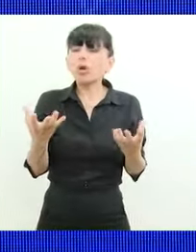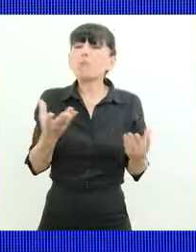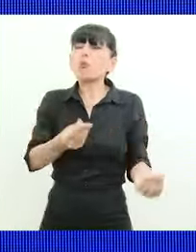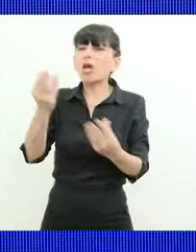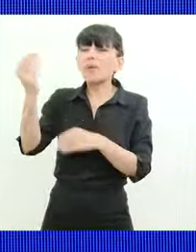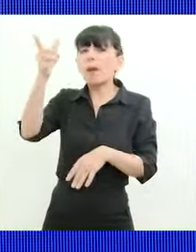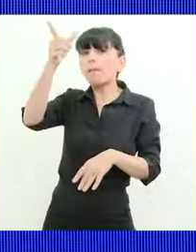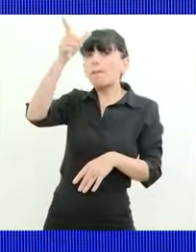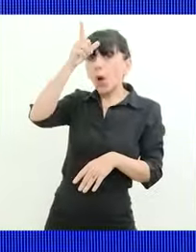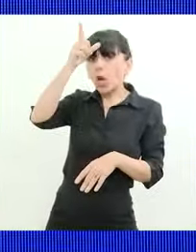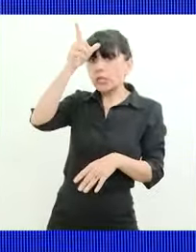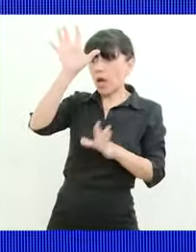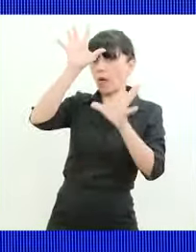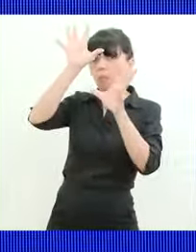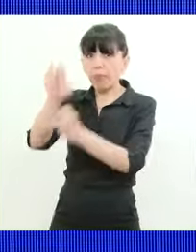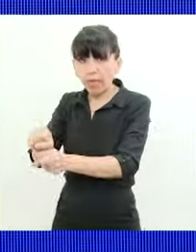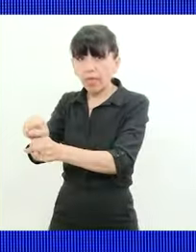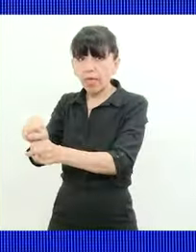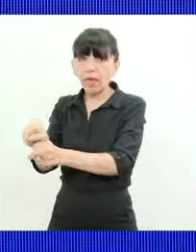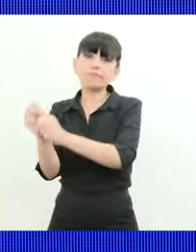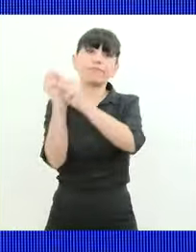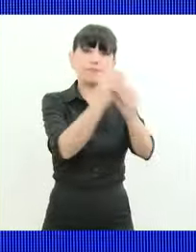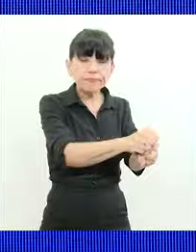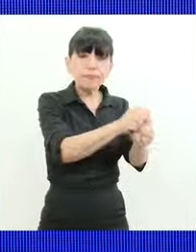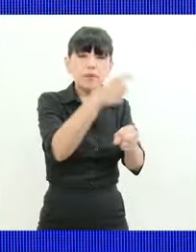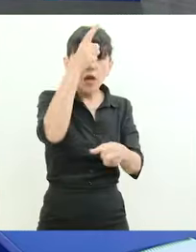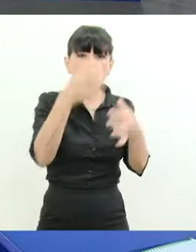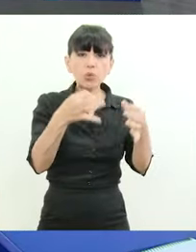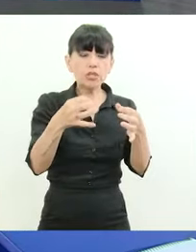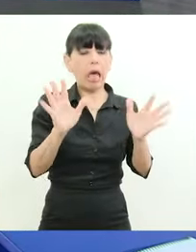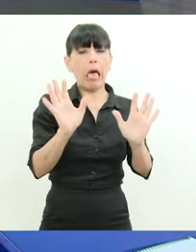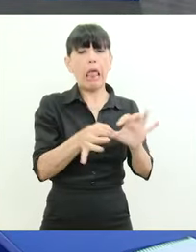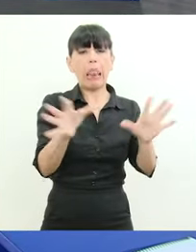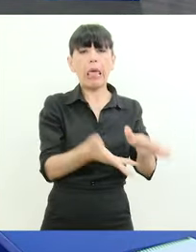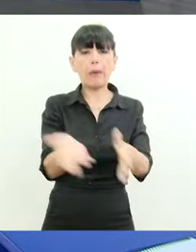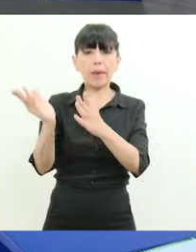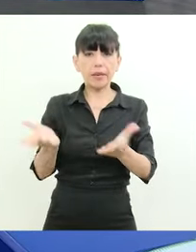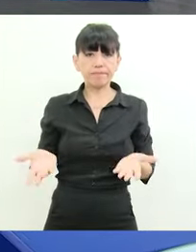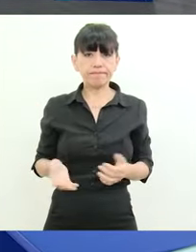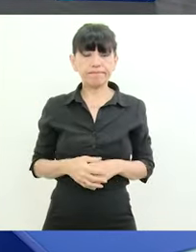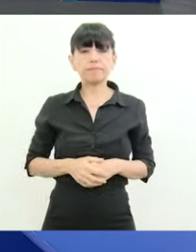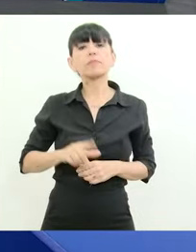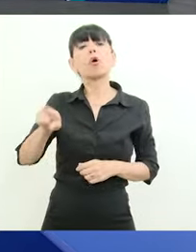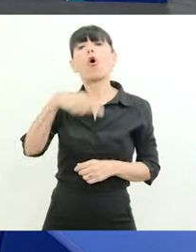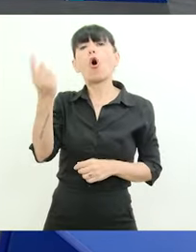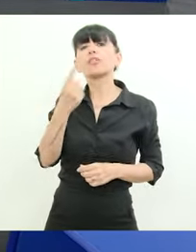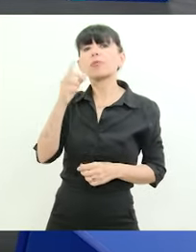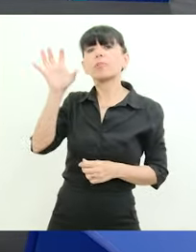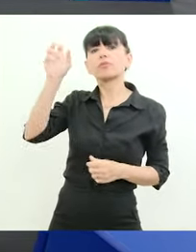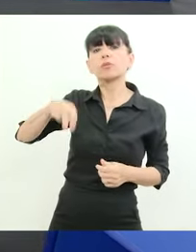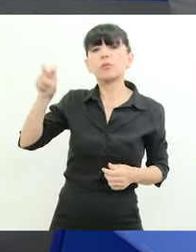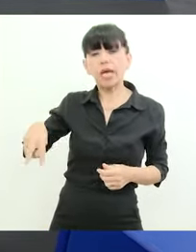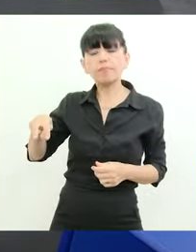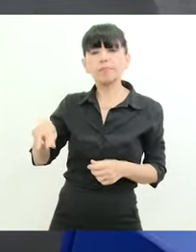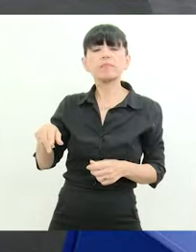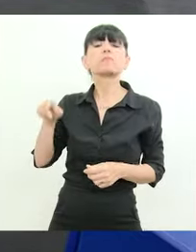y después la justicia libera siguiente pregunta llega desde Neuquén de la mañana